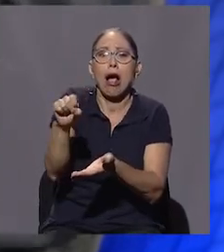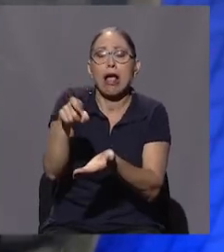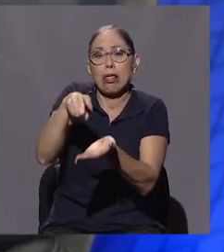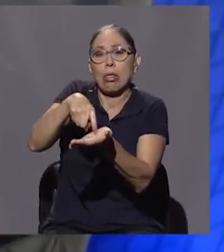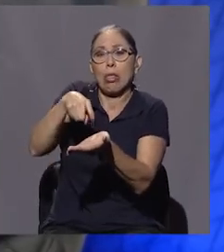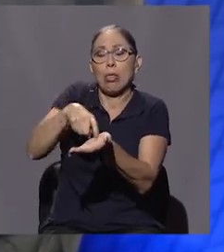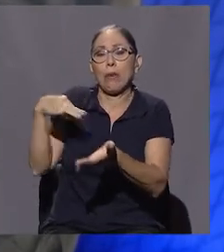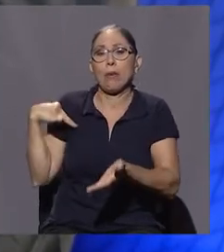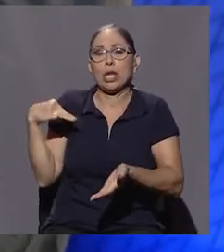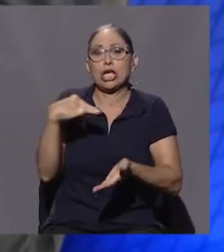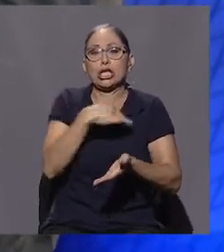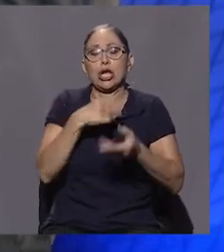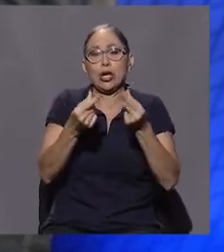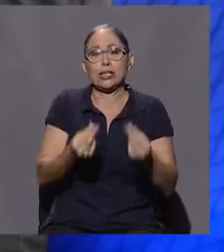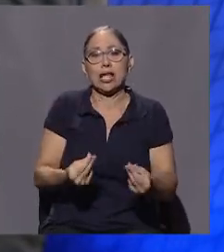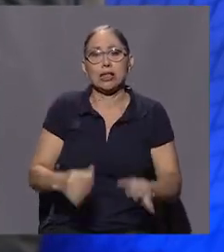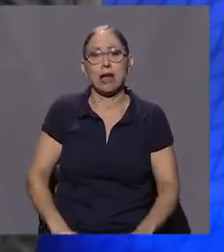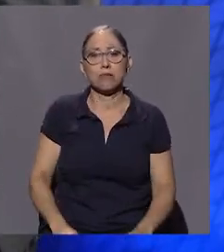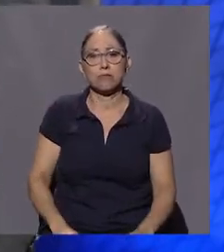Uy, ese es mi tercer bloque.